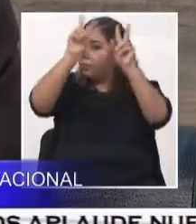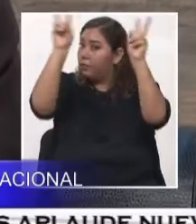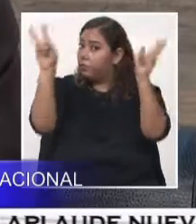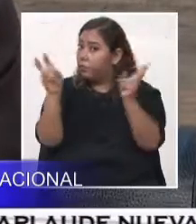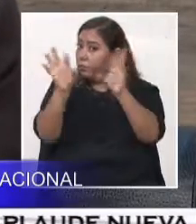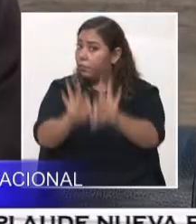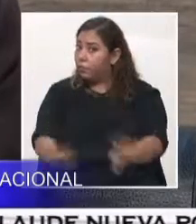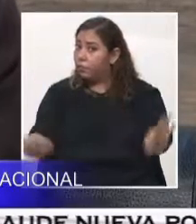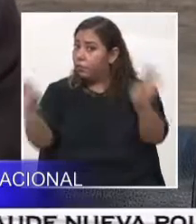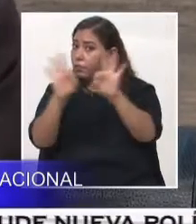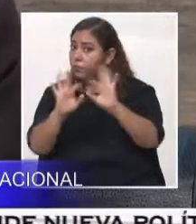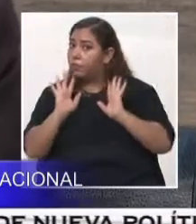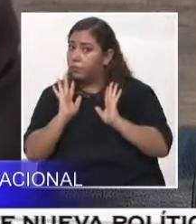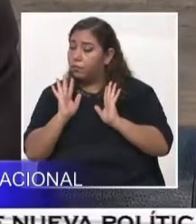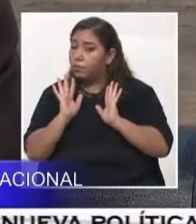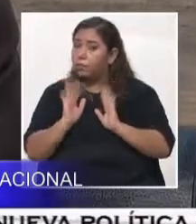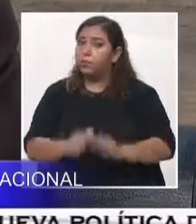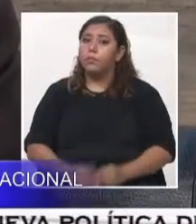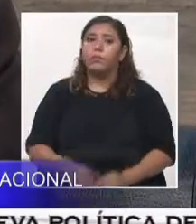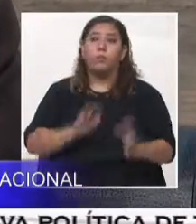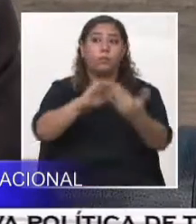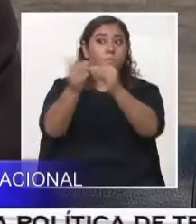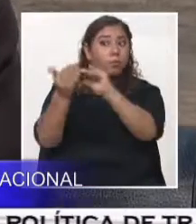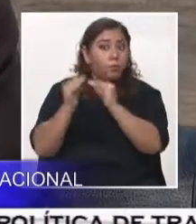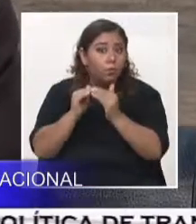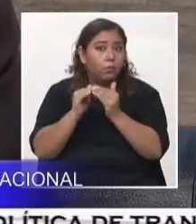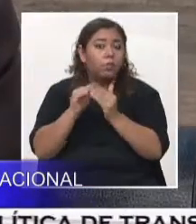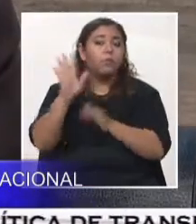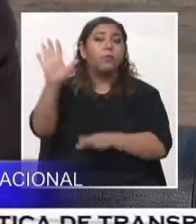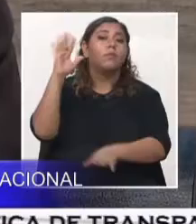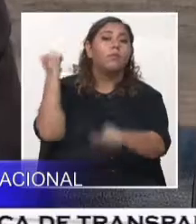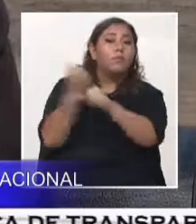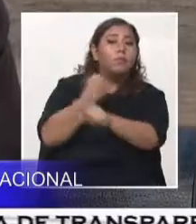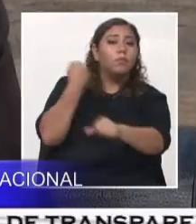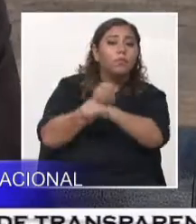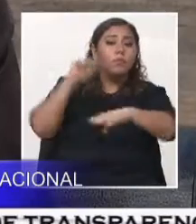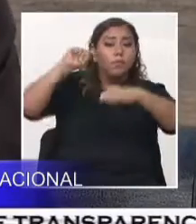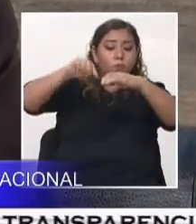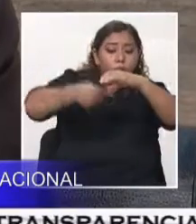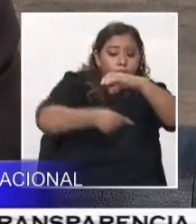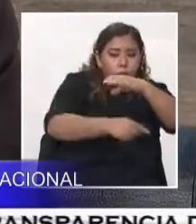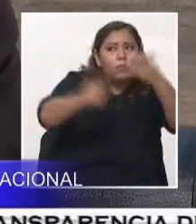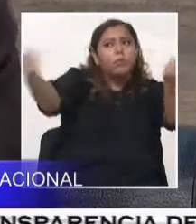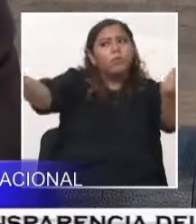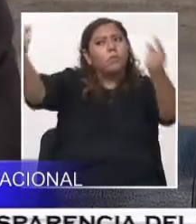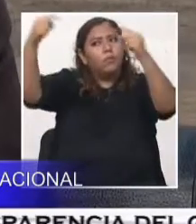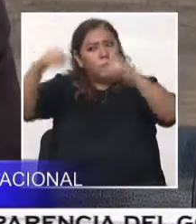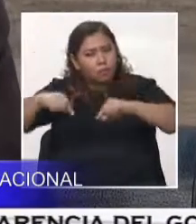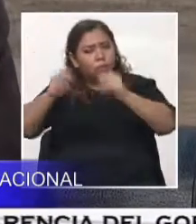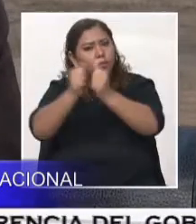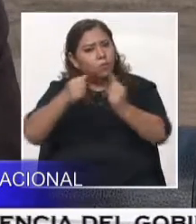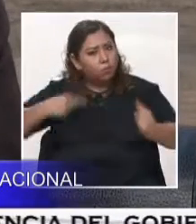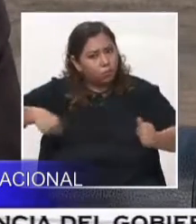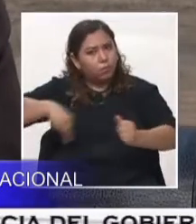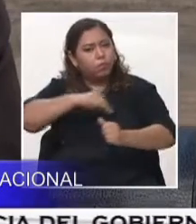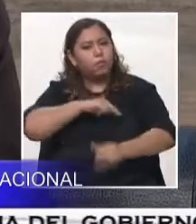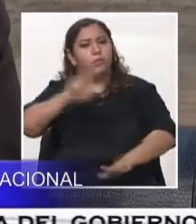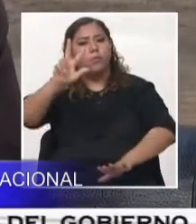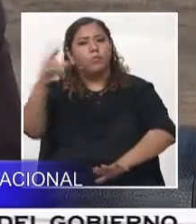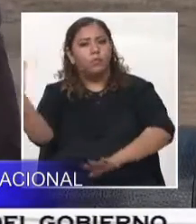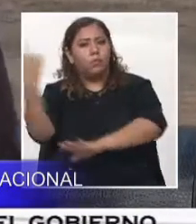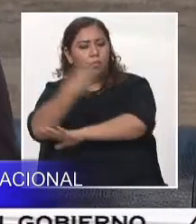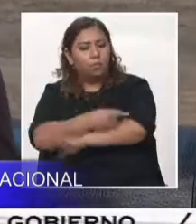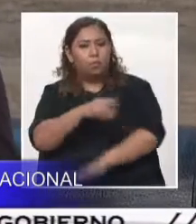también a ellos les interesa, a esas comunidades que son mineros que vengan, que estén aquí con nosotros estos tres días, 17,